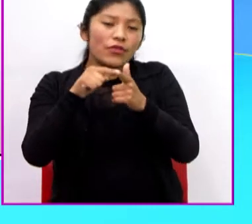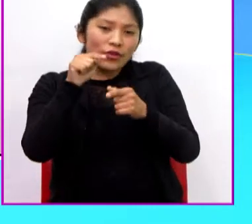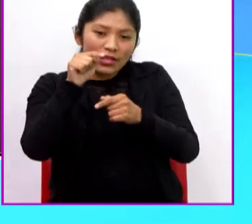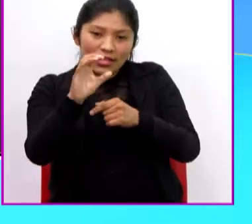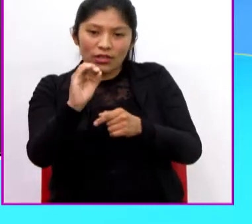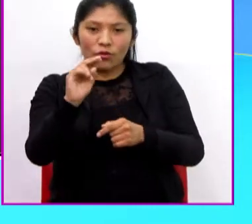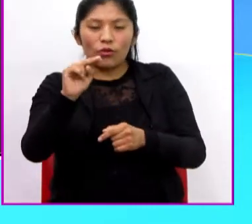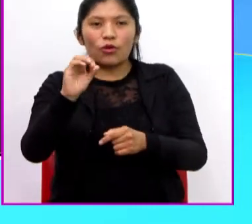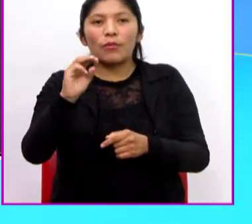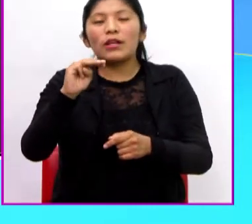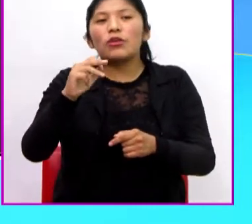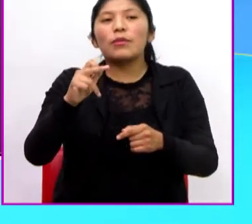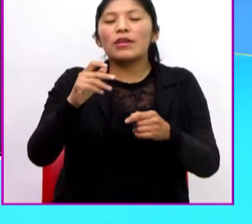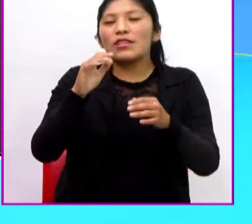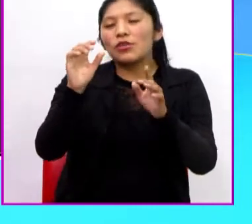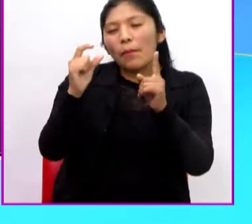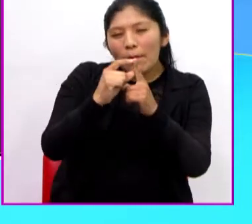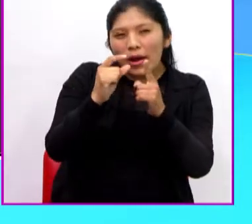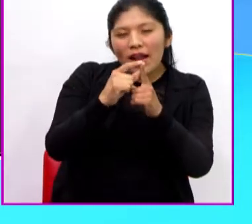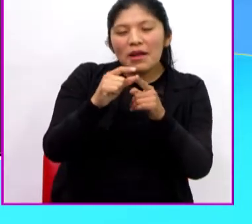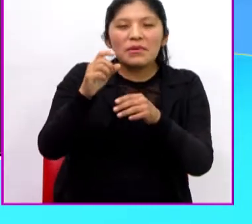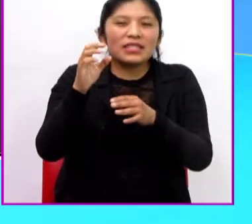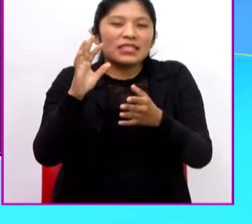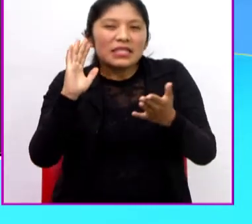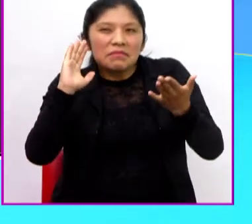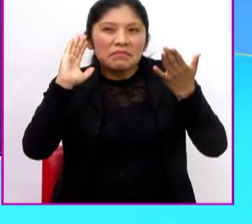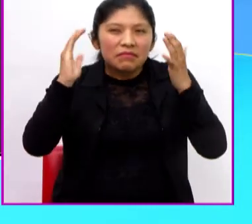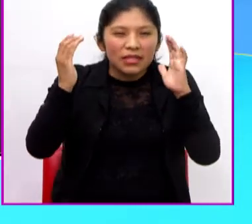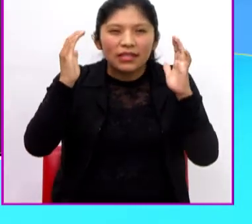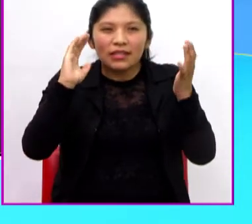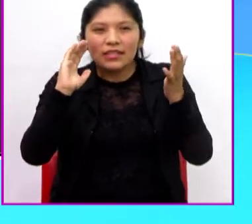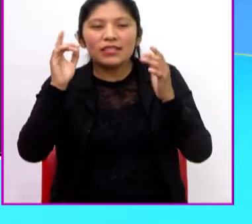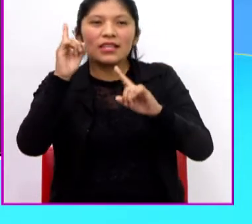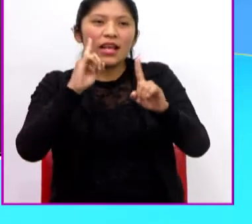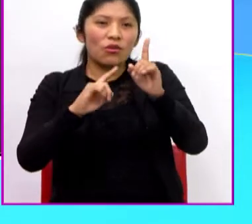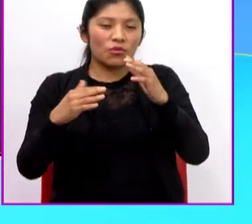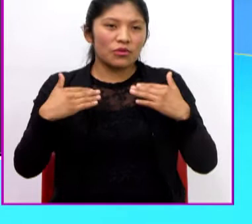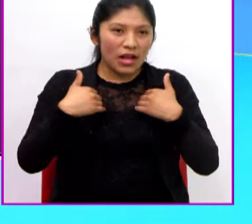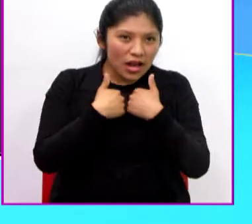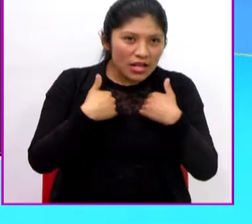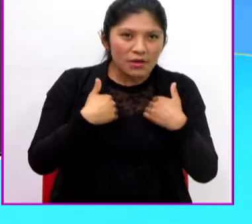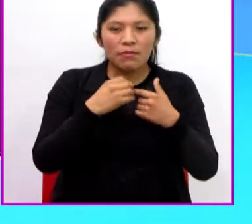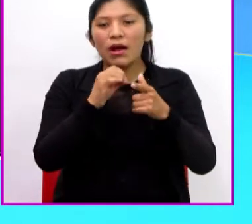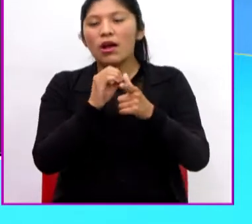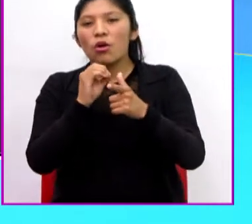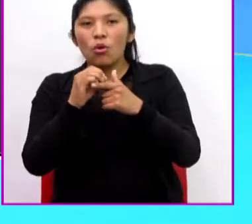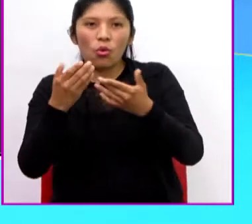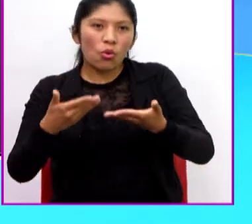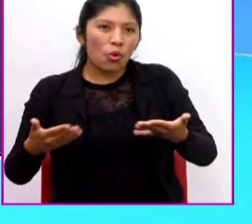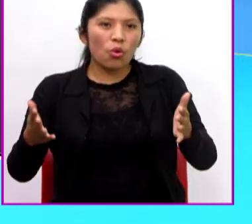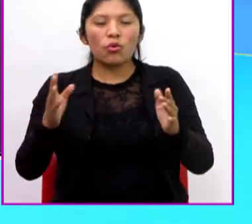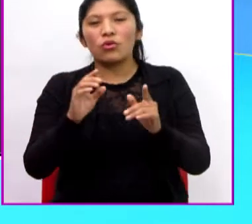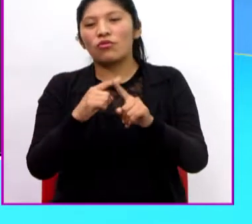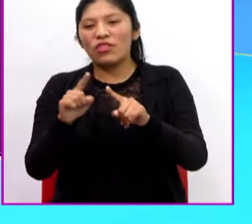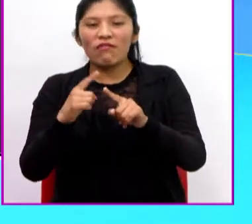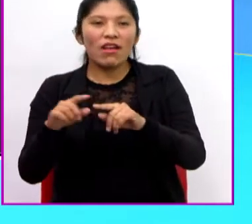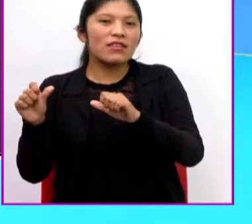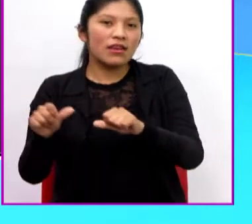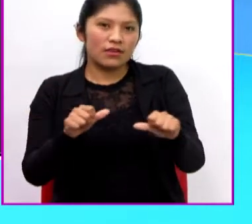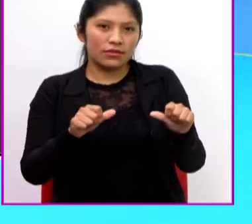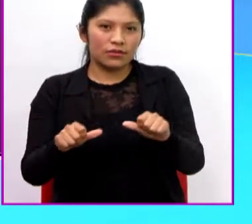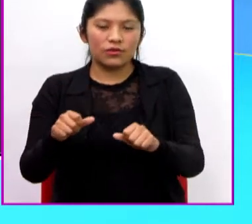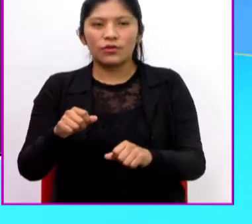palabras que buscan imitar los sonidos de algunos animales, objetos o acciones. Las podemos